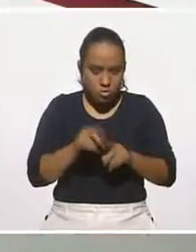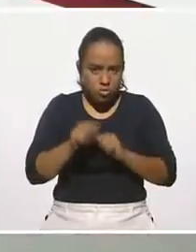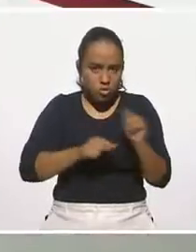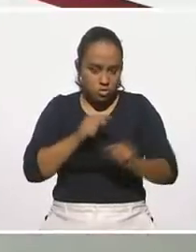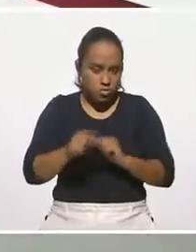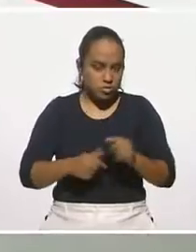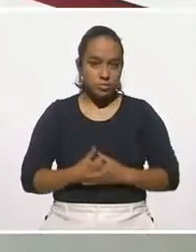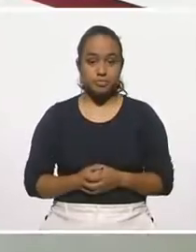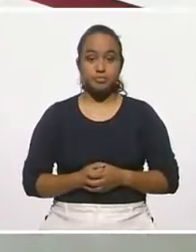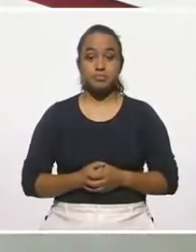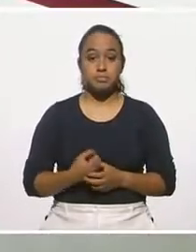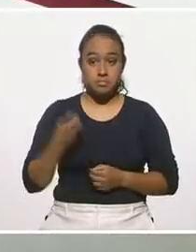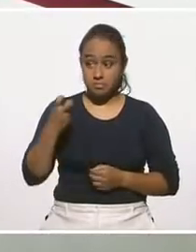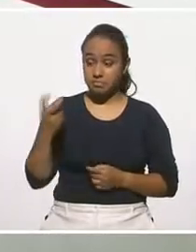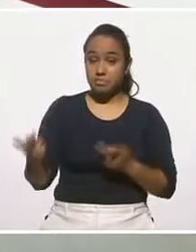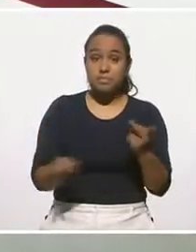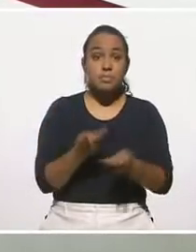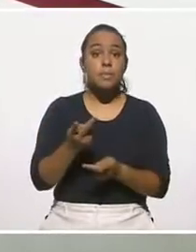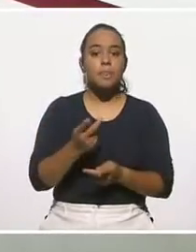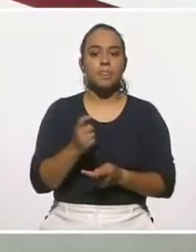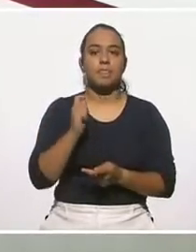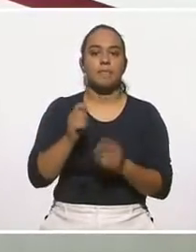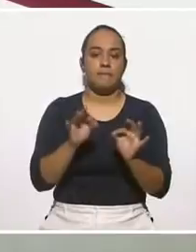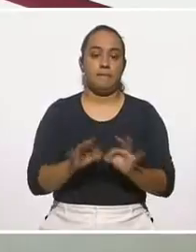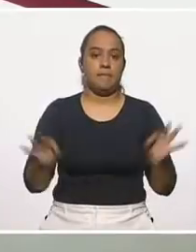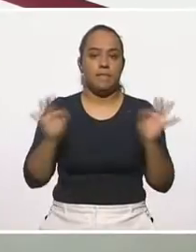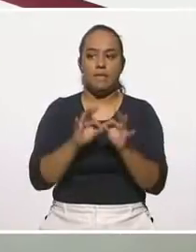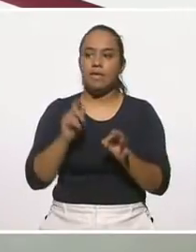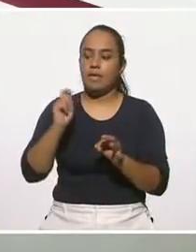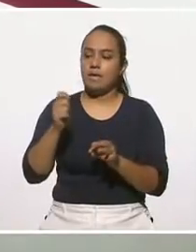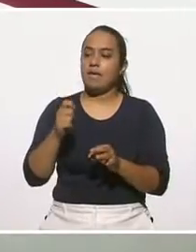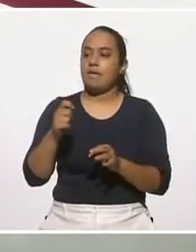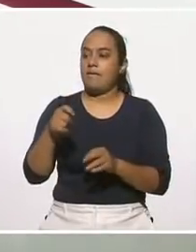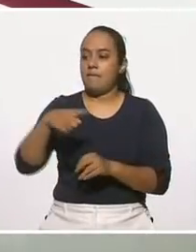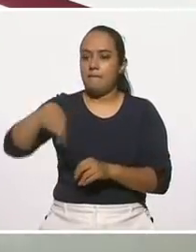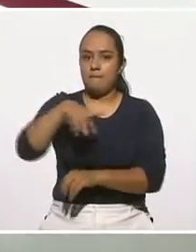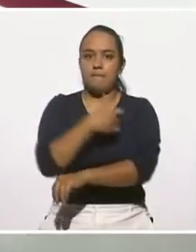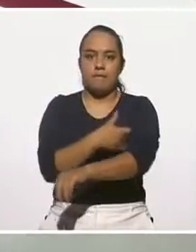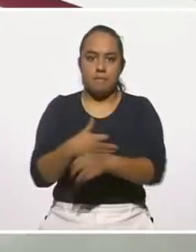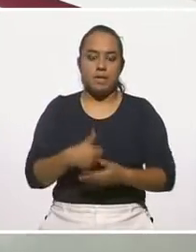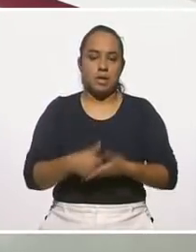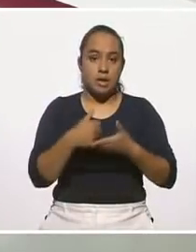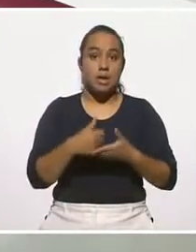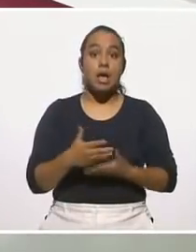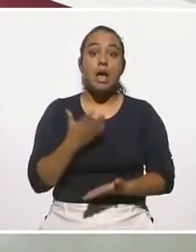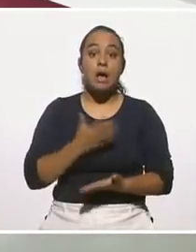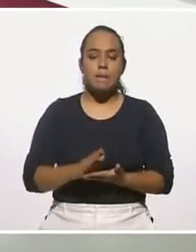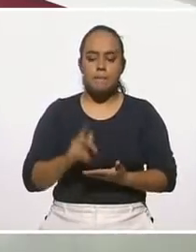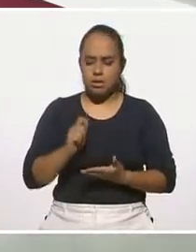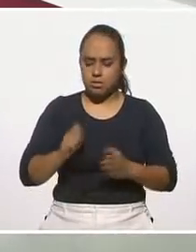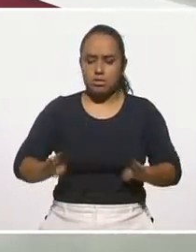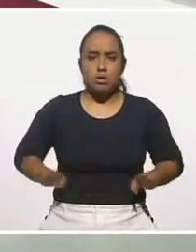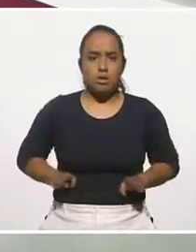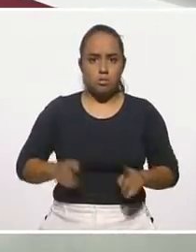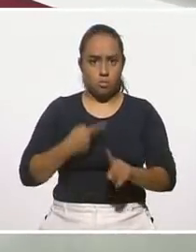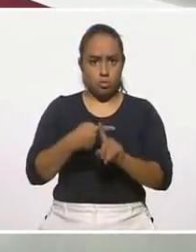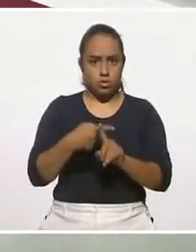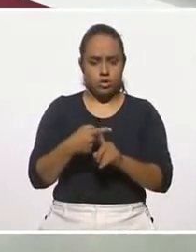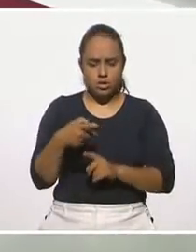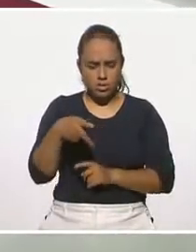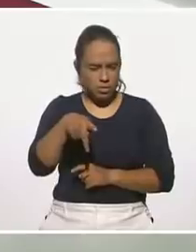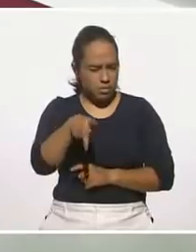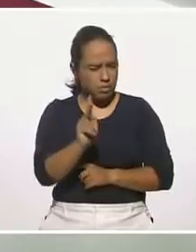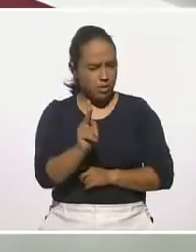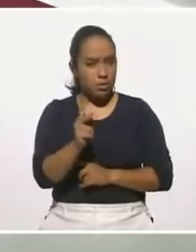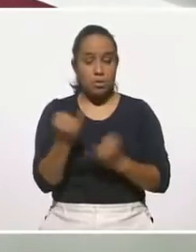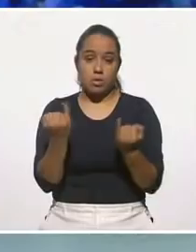Así es, y los sondeos nos dicen que pues es muy importante, ¿no? El apoyo de la familia y además pues una actitud positiva. Pero entonces